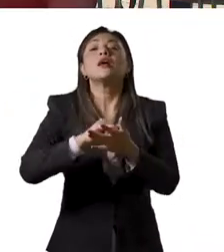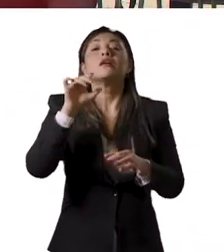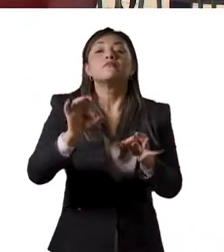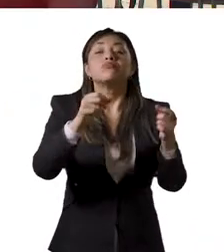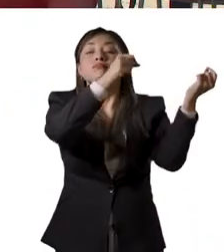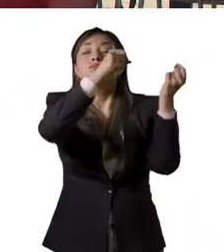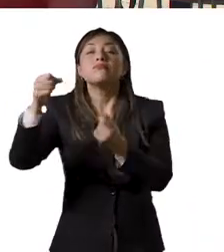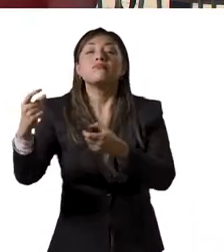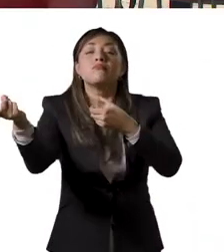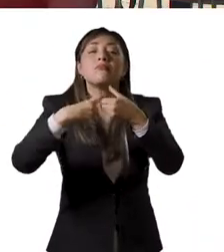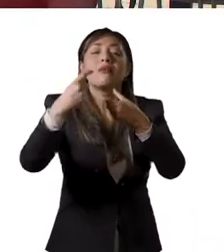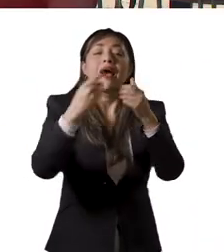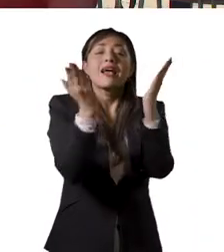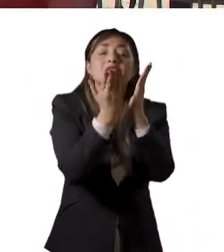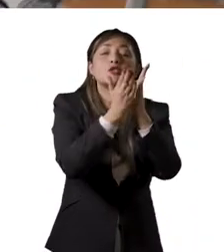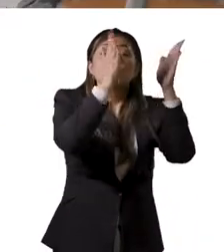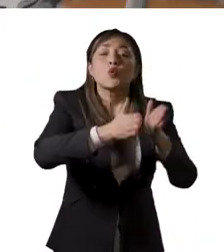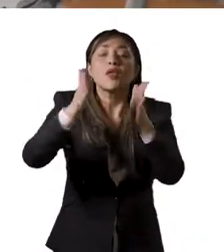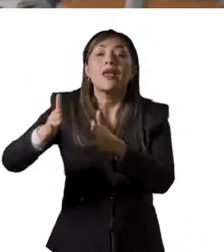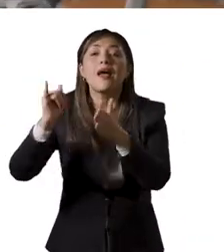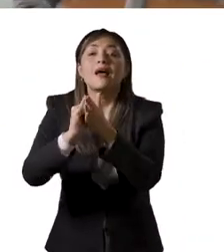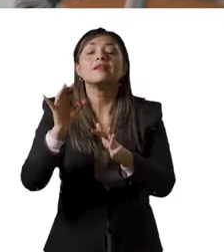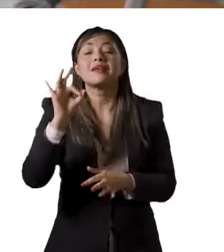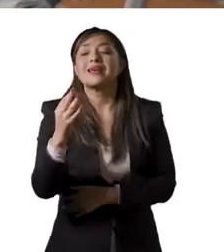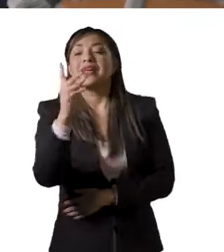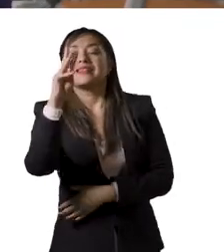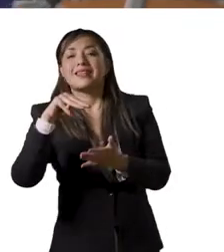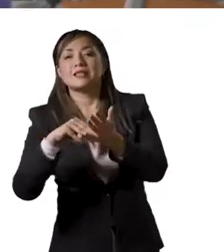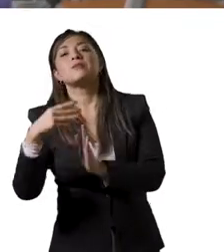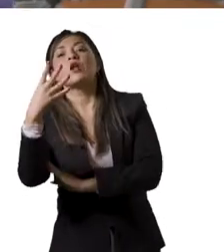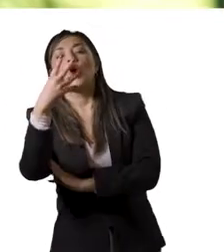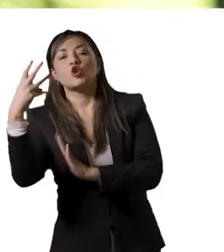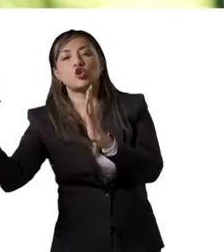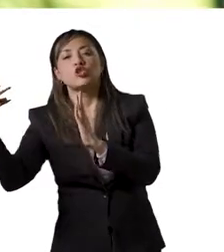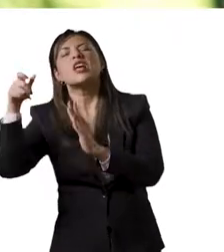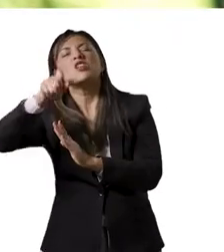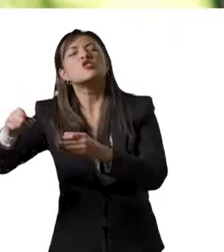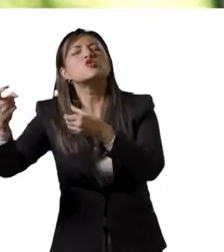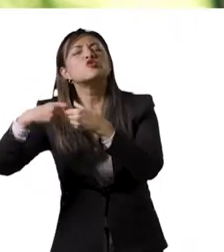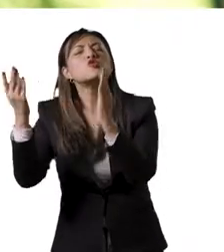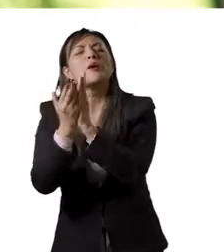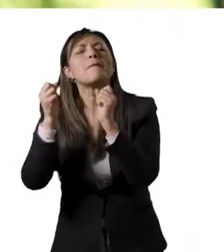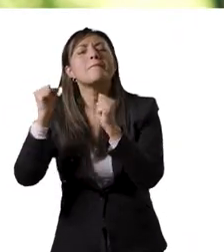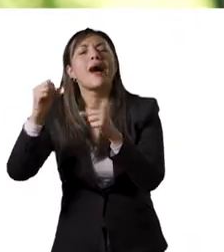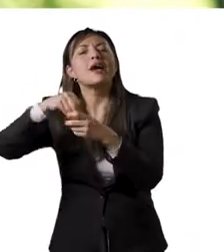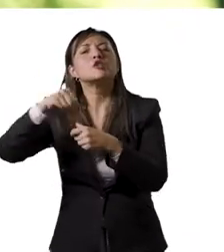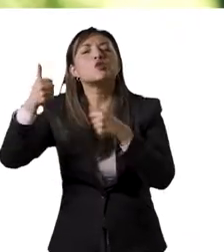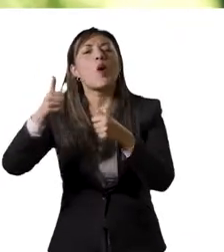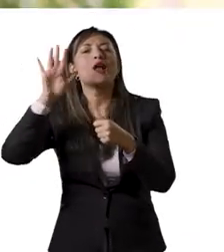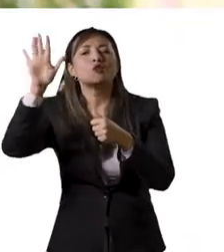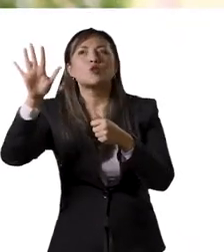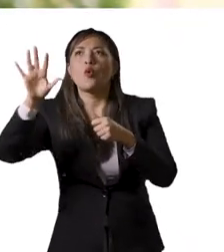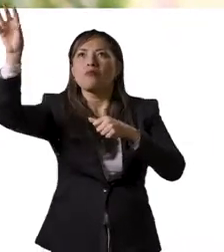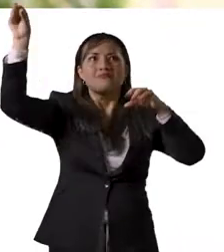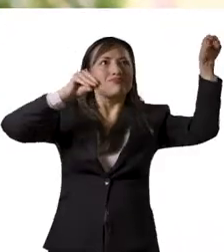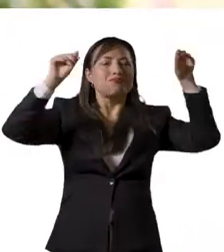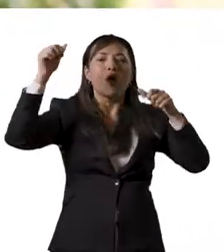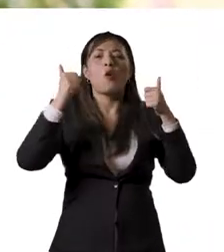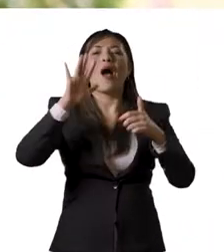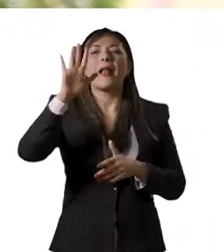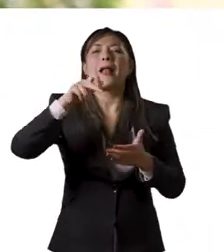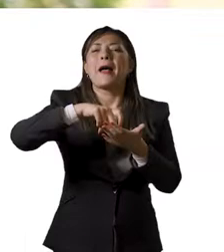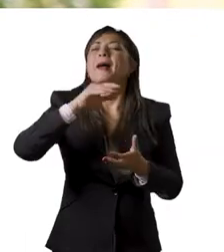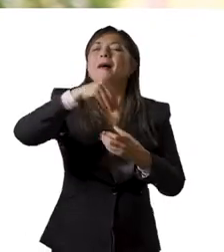,431 alumnos matriculados, 3,829 pertenecen al Programa Especial de Admisión y